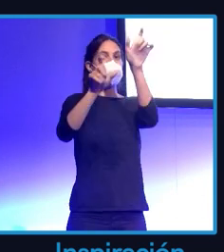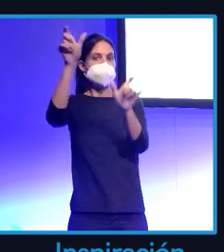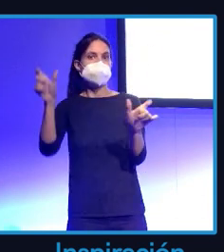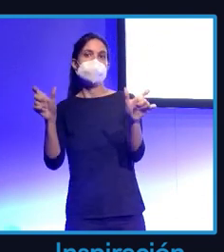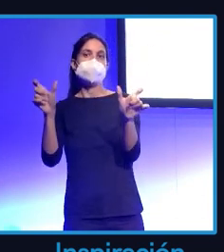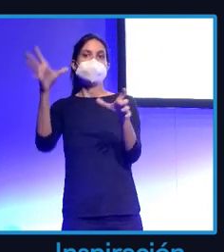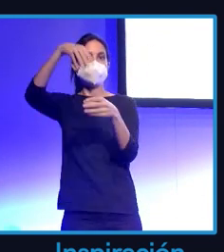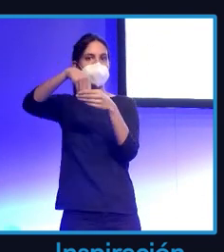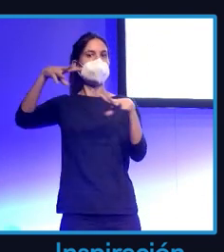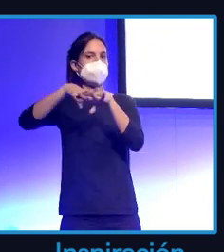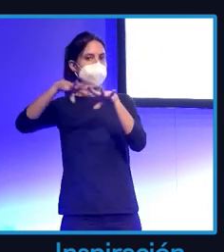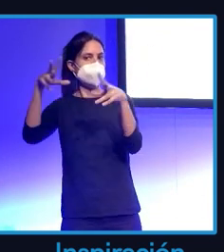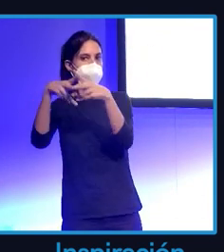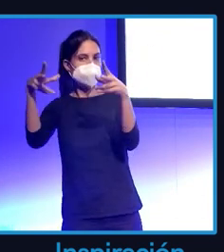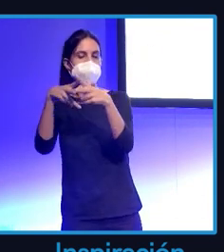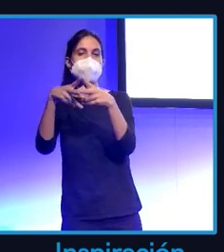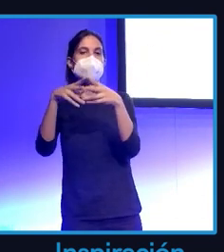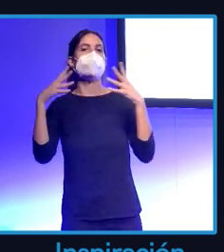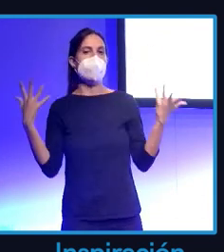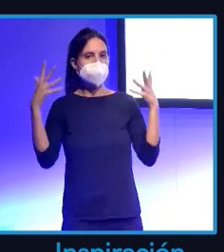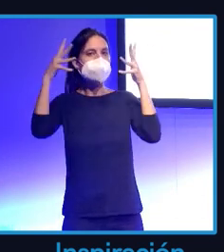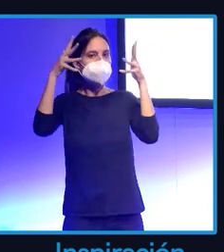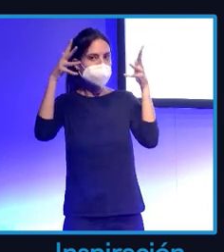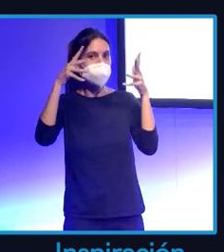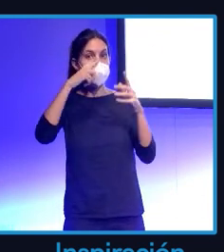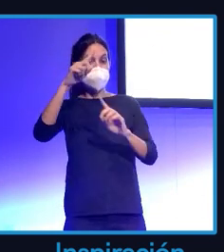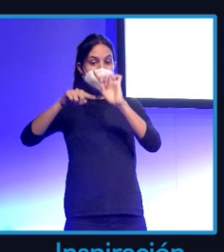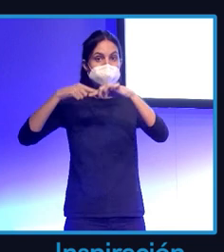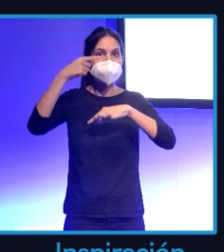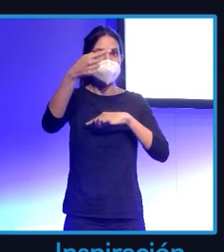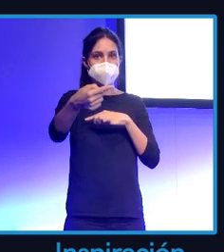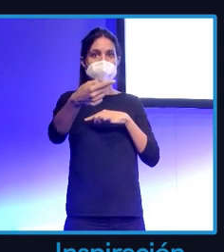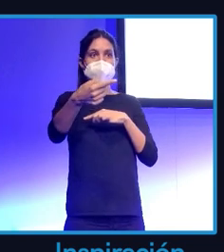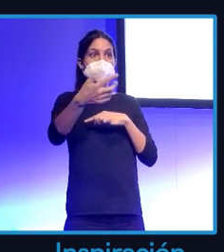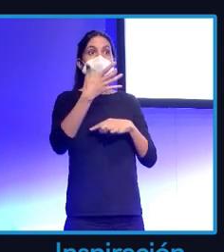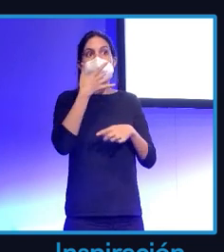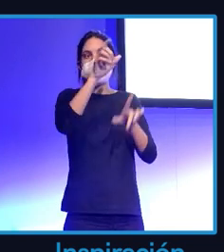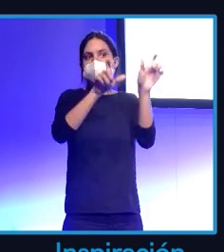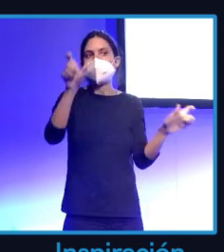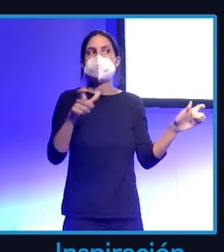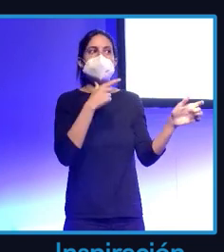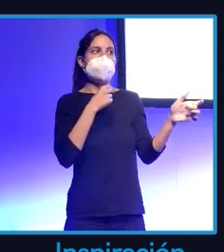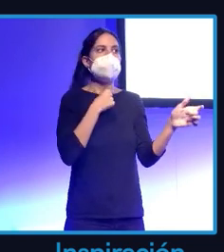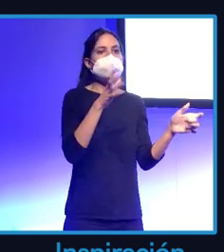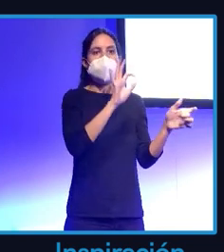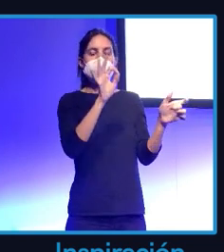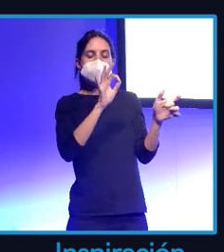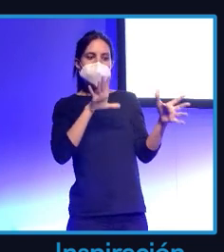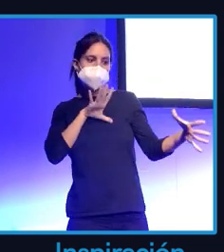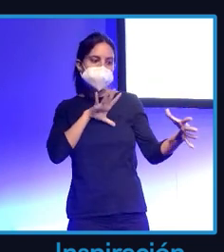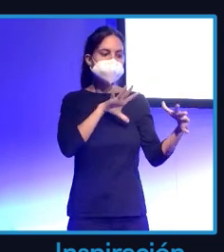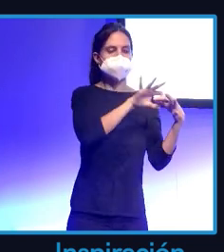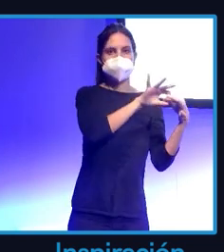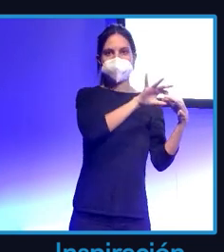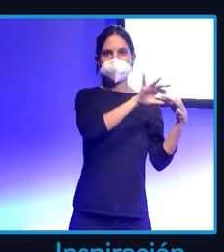día de hoy es que de cara a 2022 tengan su nicho la gente que le gusta con la que se sienta identificada y que no dejen de